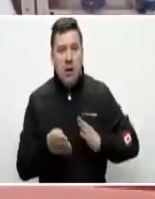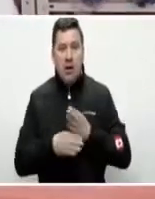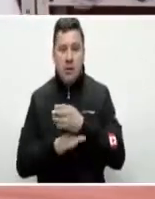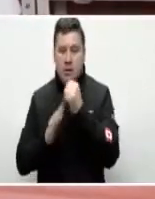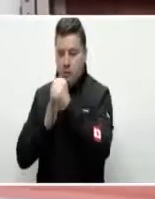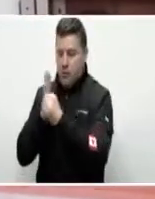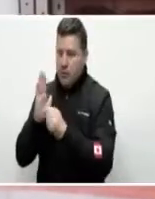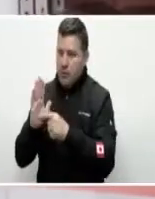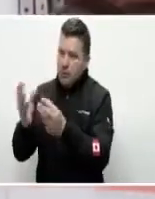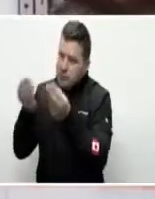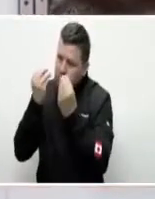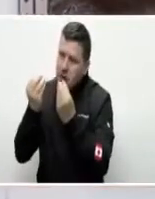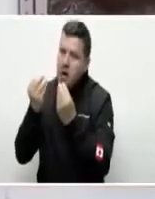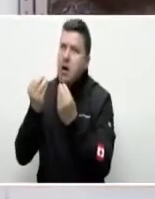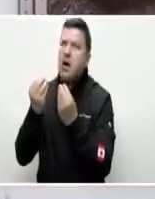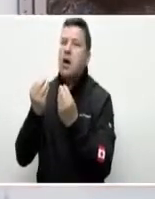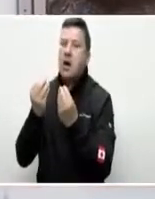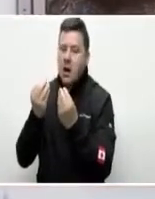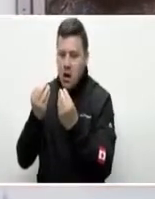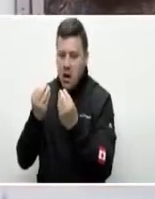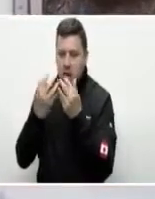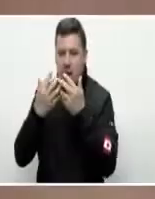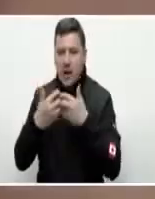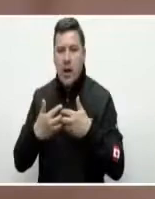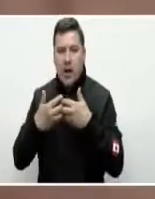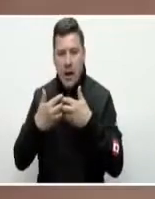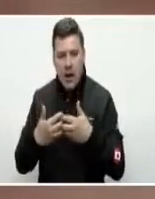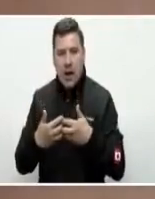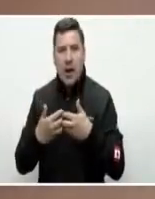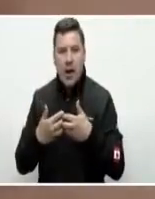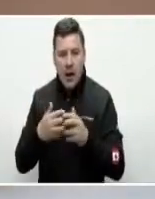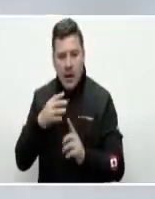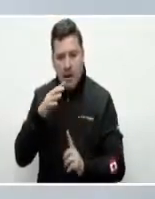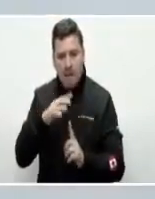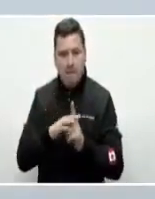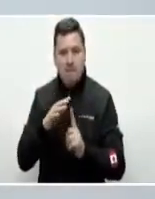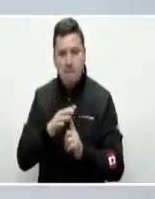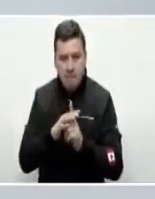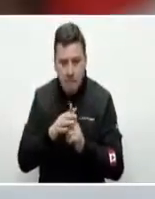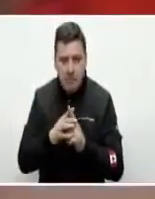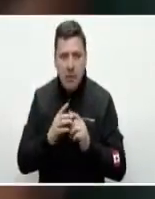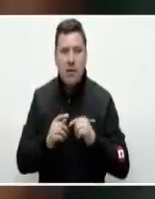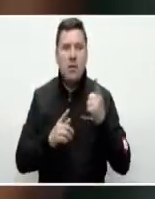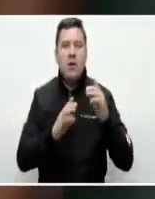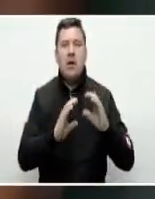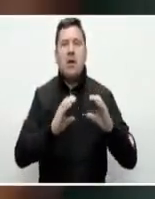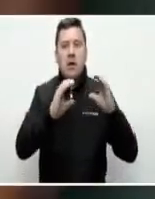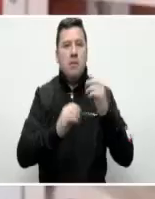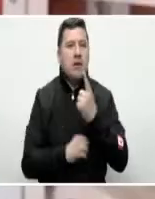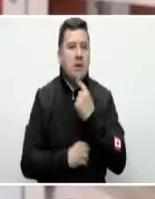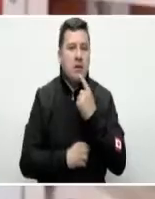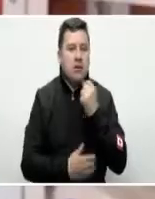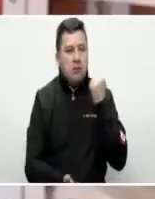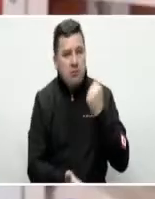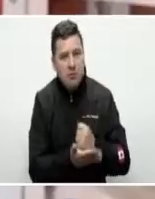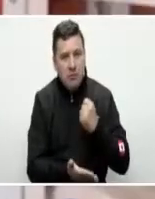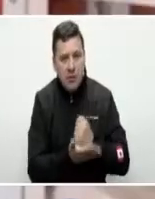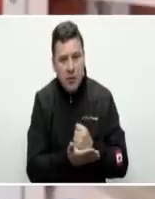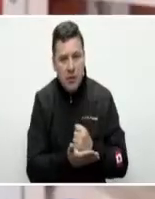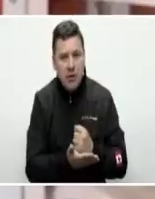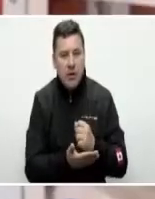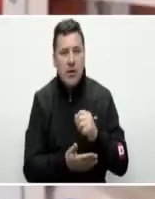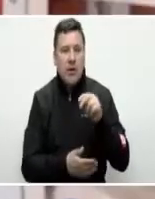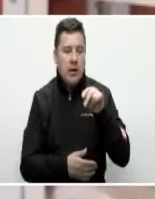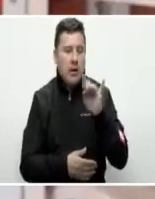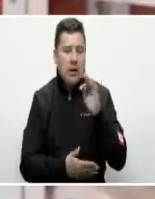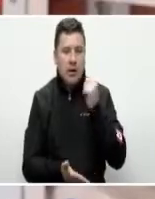programa fue que nuestra empresa se creó. Fuimos a Cámara de Comercio en Zipaquirá, sacamos el